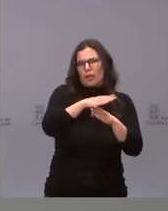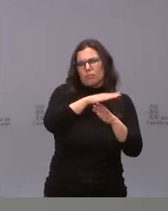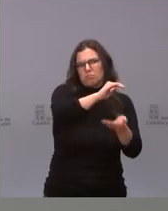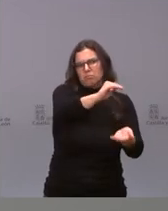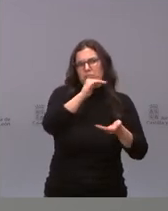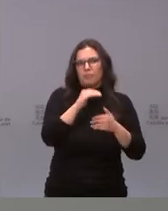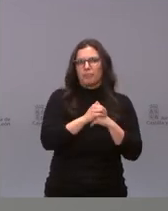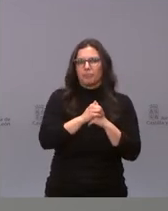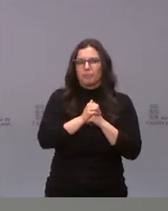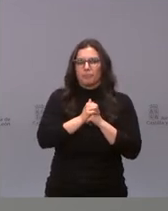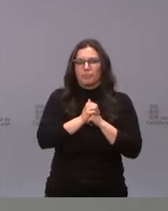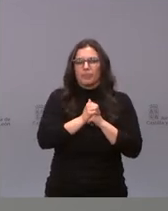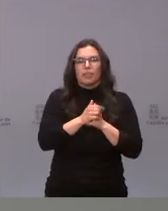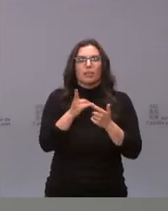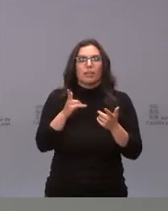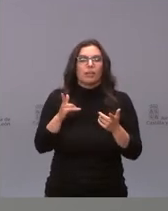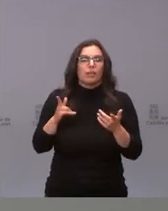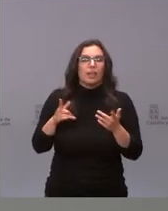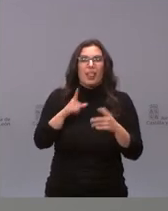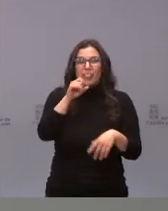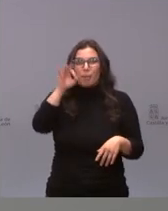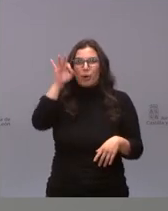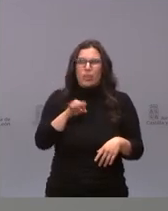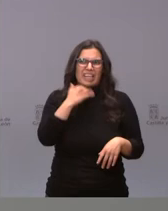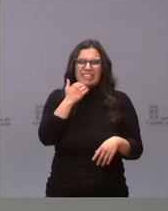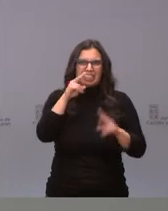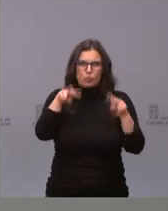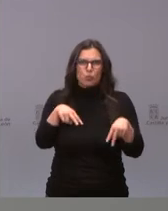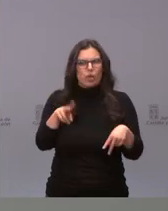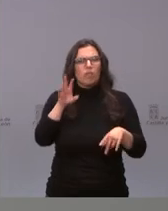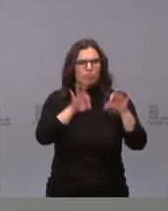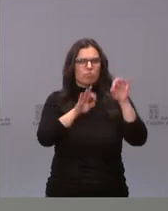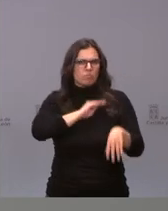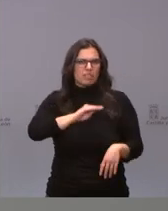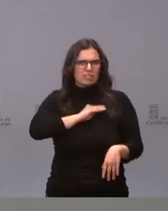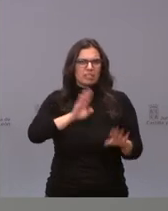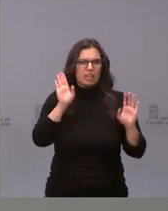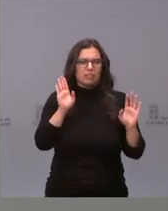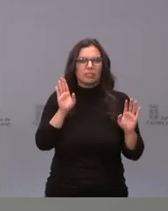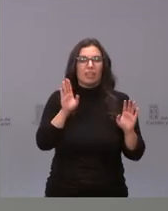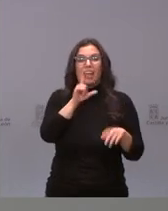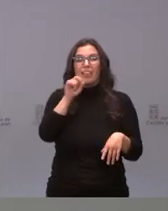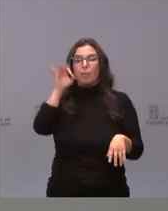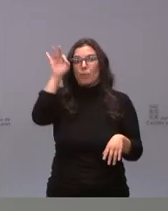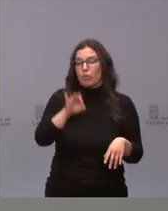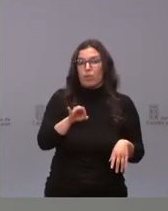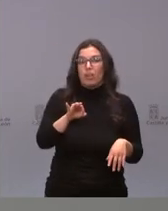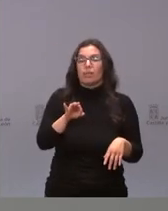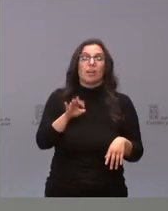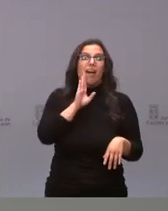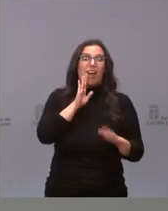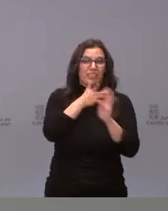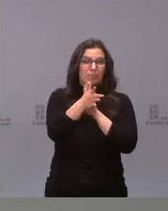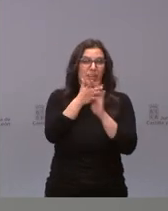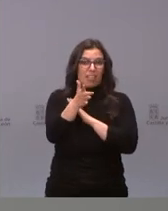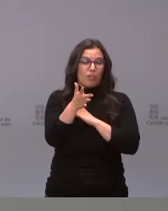Casi nunca se consigue, evidentemente, el 100%. Se están consiguiendo porcentajes muy altos y no se consigue el 100% por los motivos que he dicho antes,